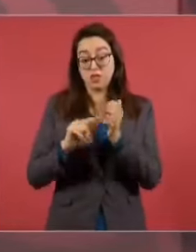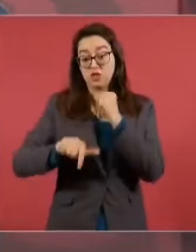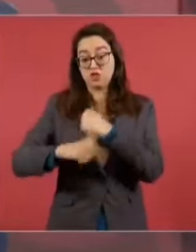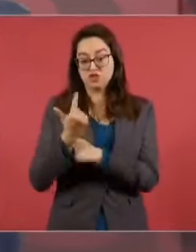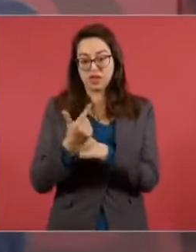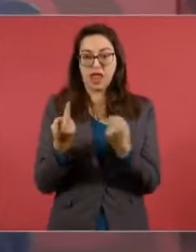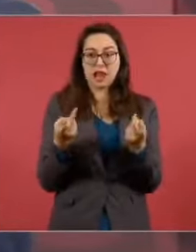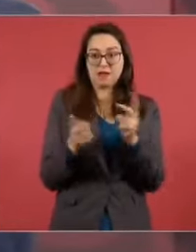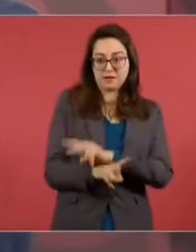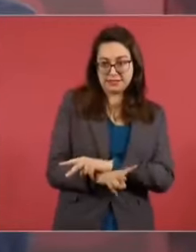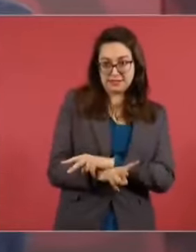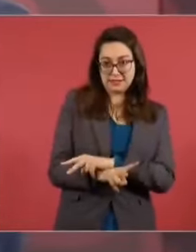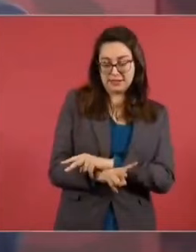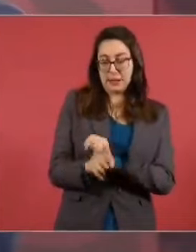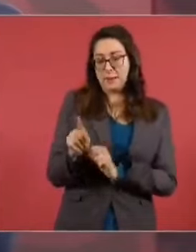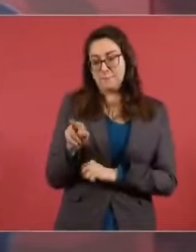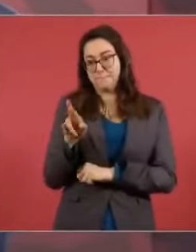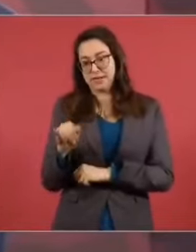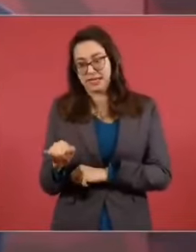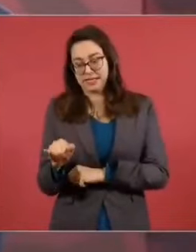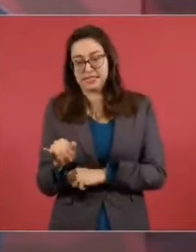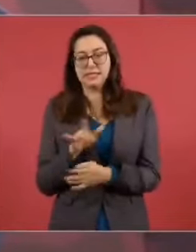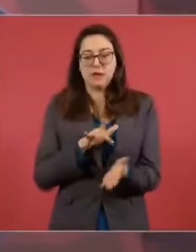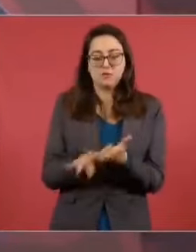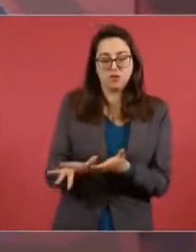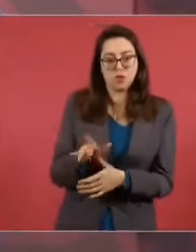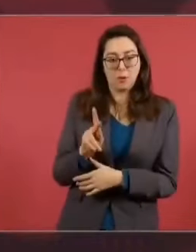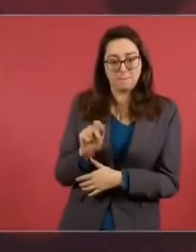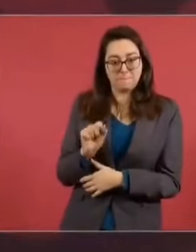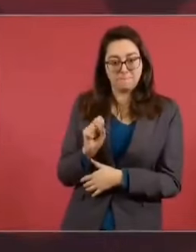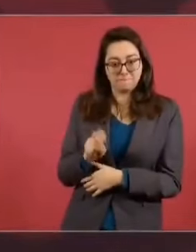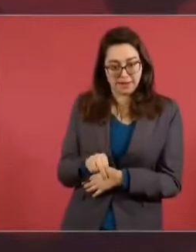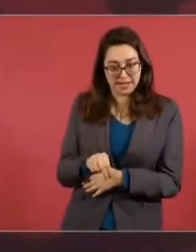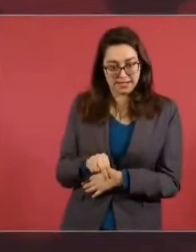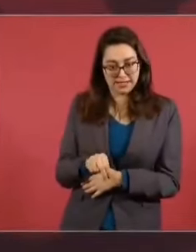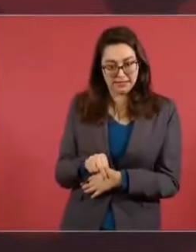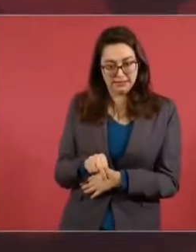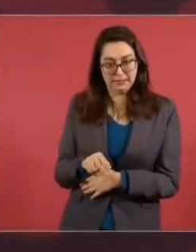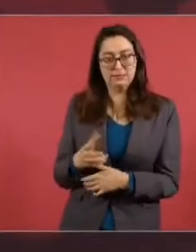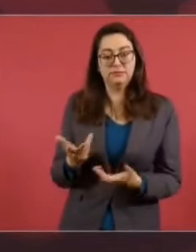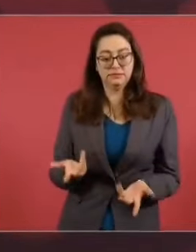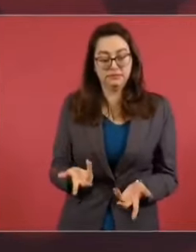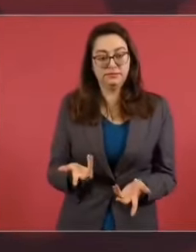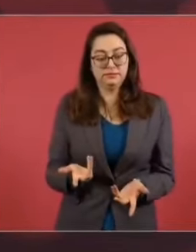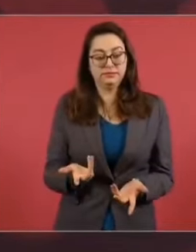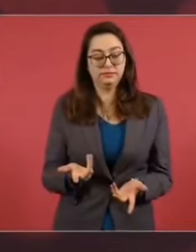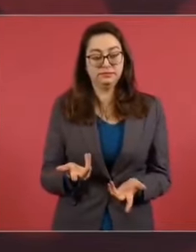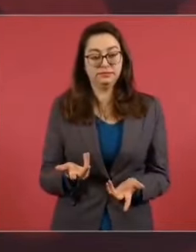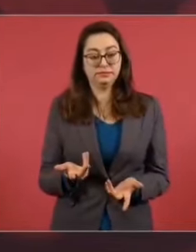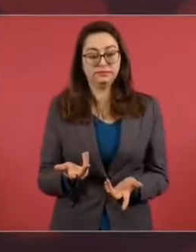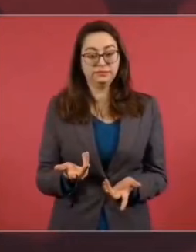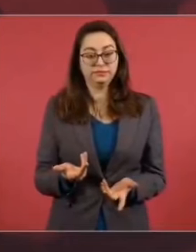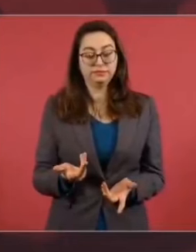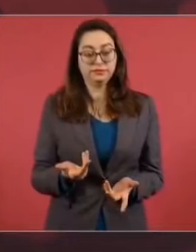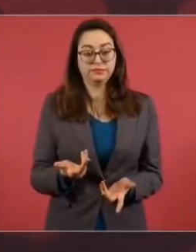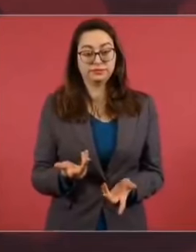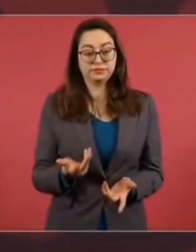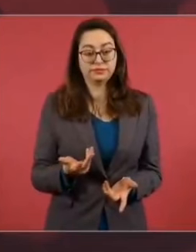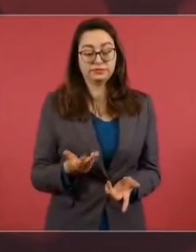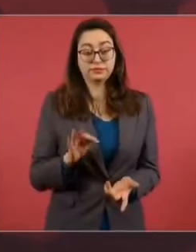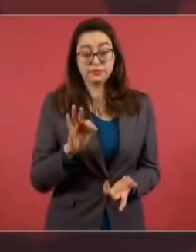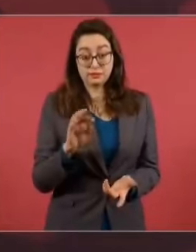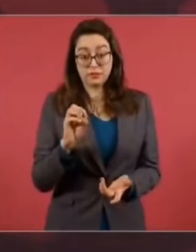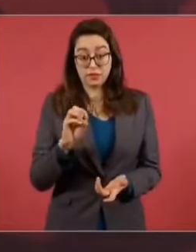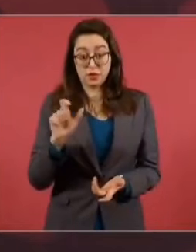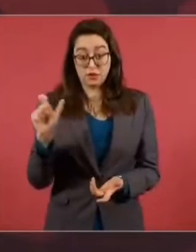al grado que Fox del PAN